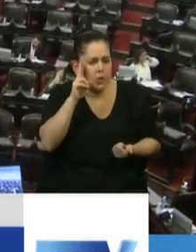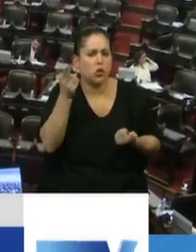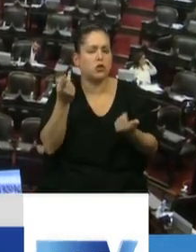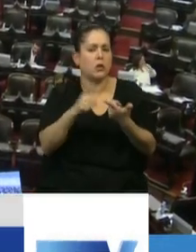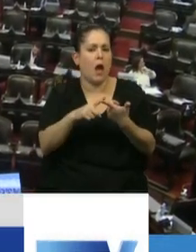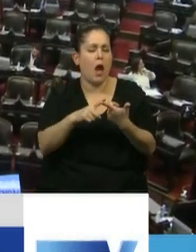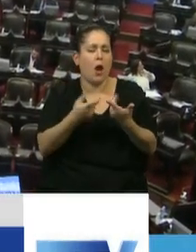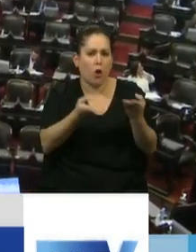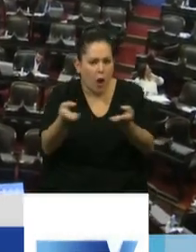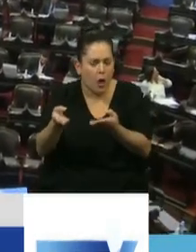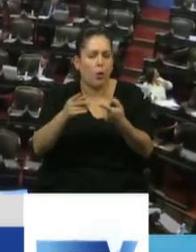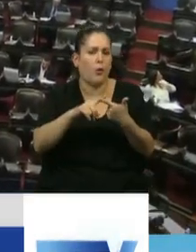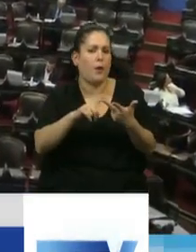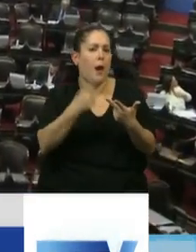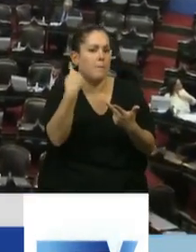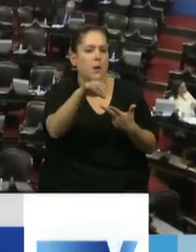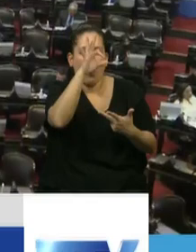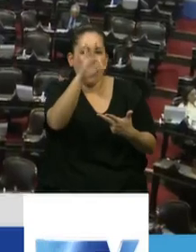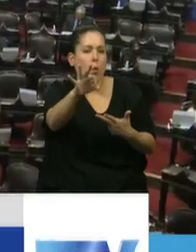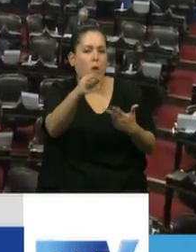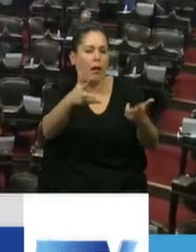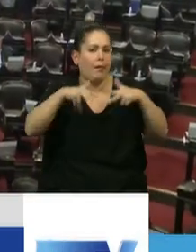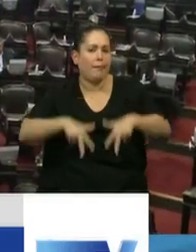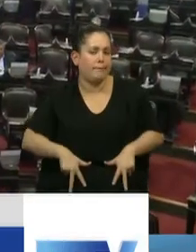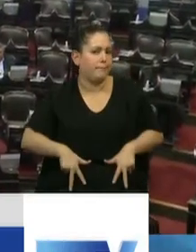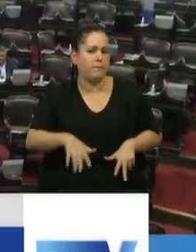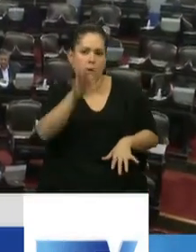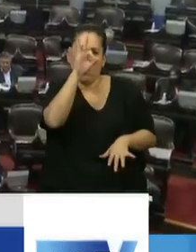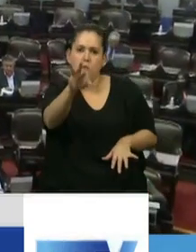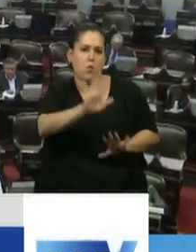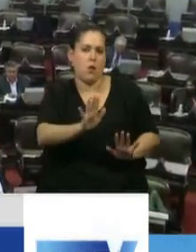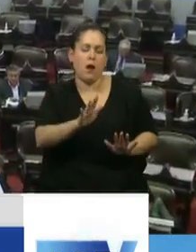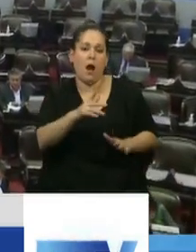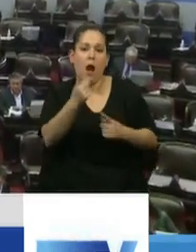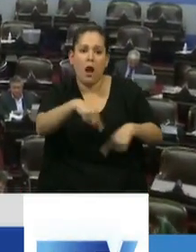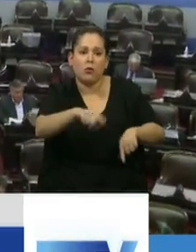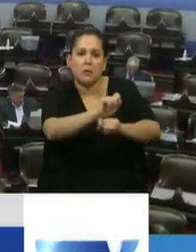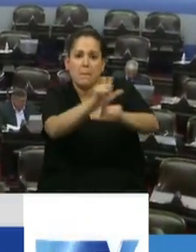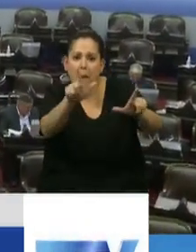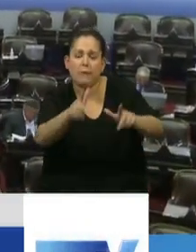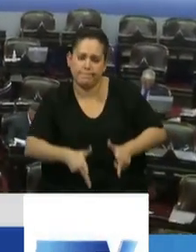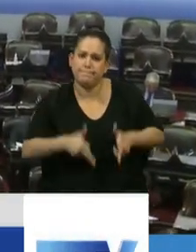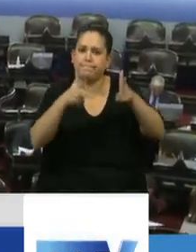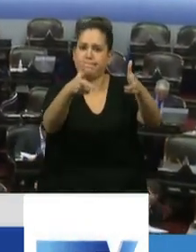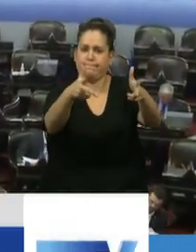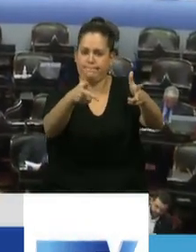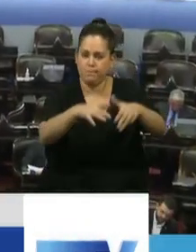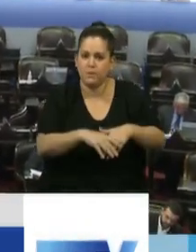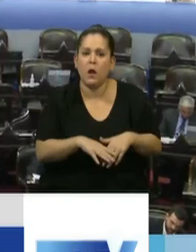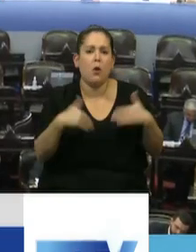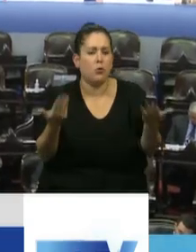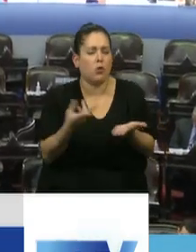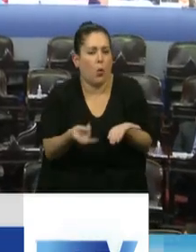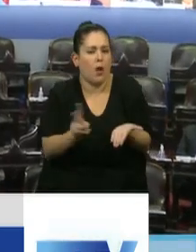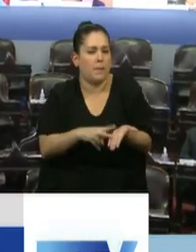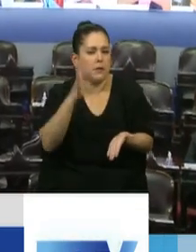nunca se calle las cosas que nos parecen mal. Y para eso voy a repetir